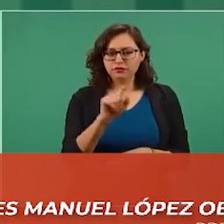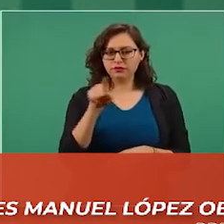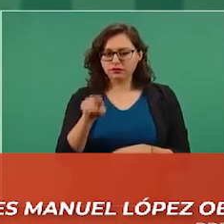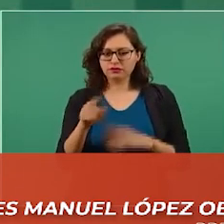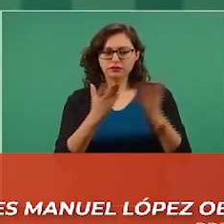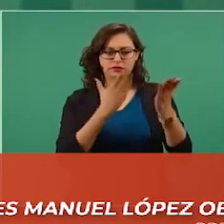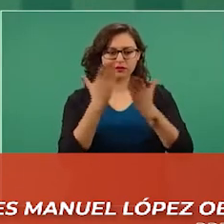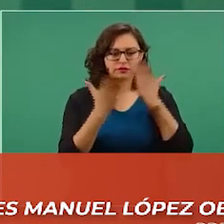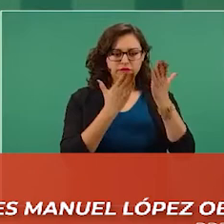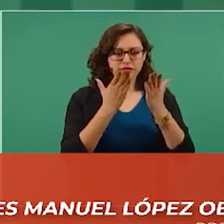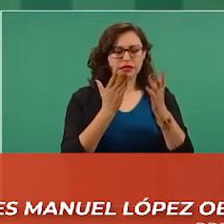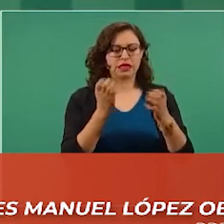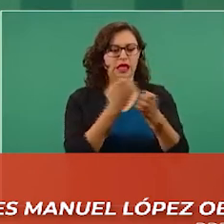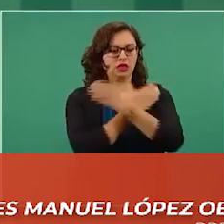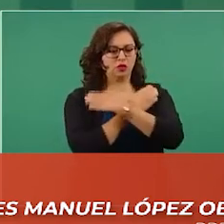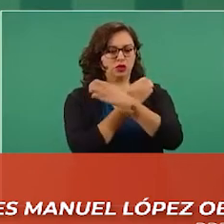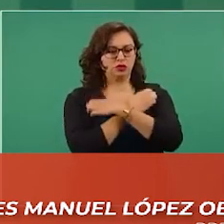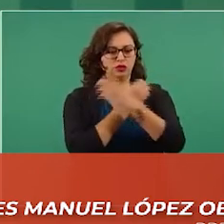educativo,